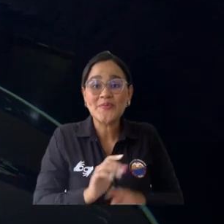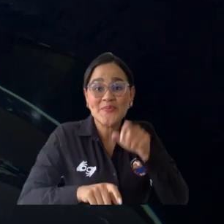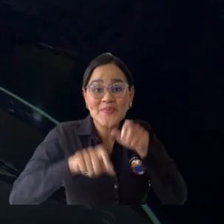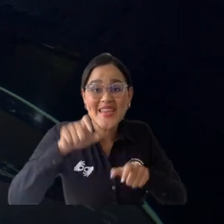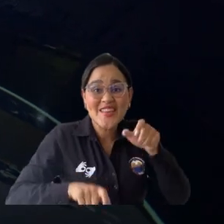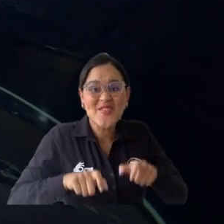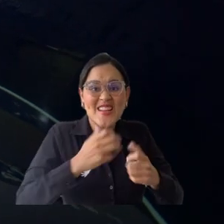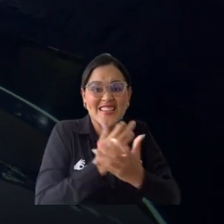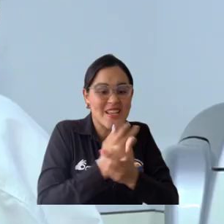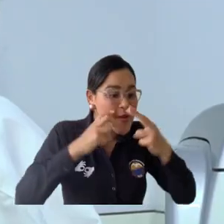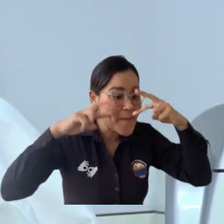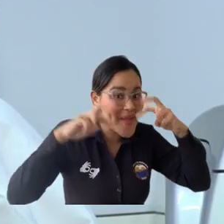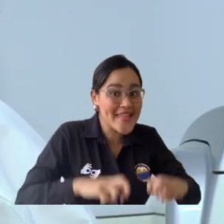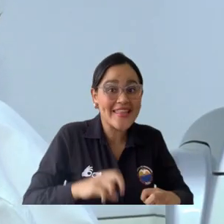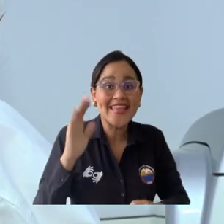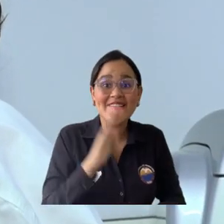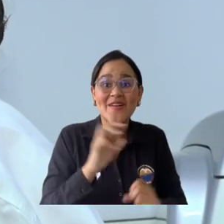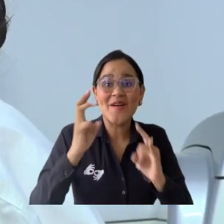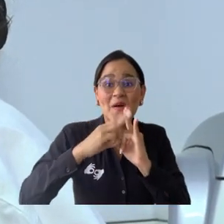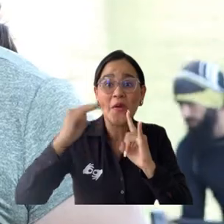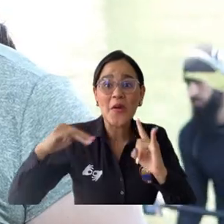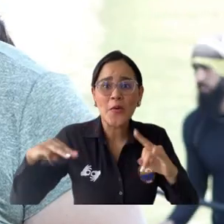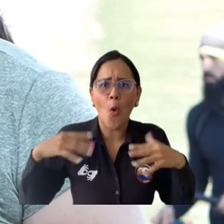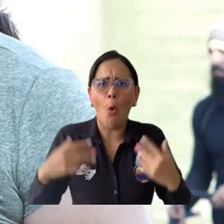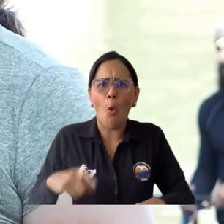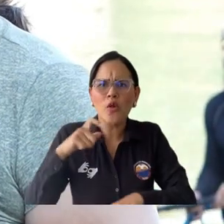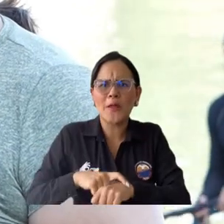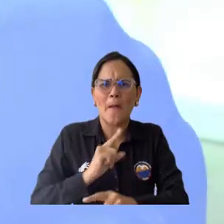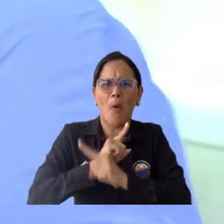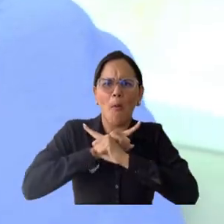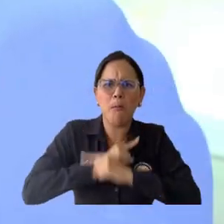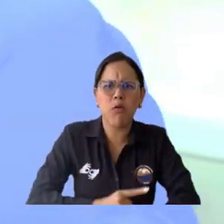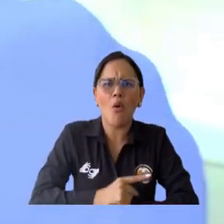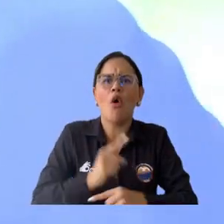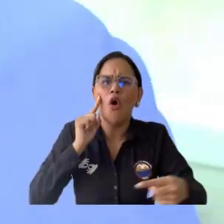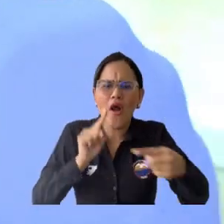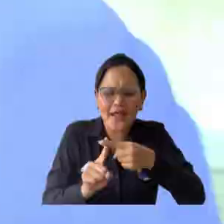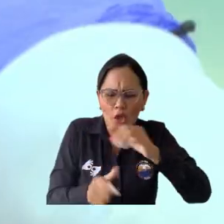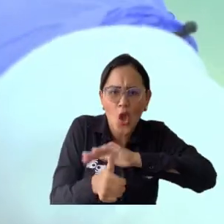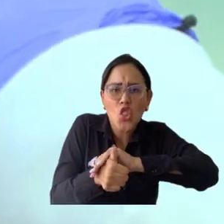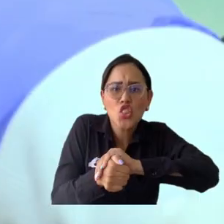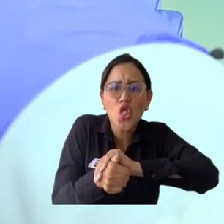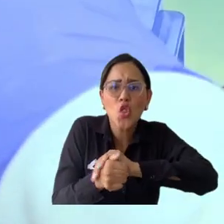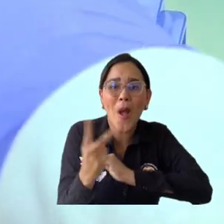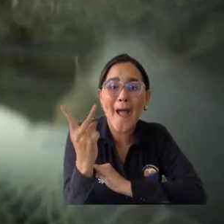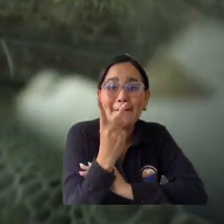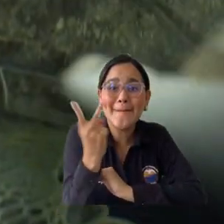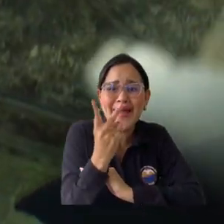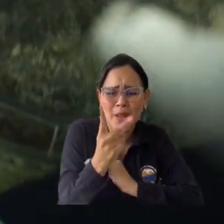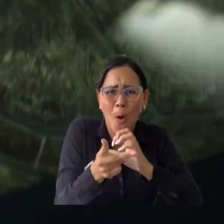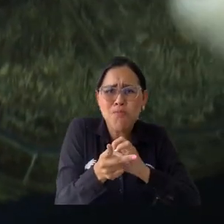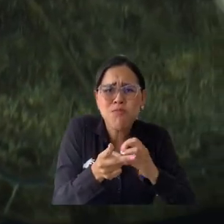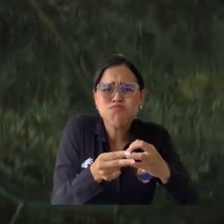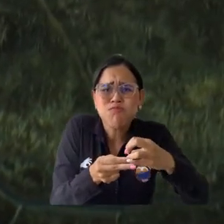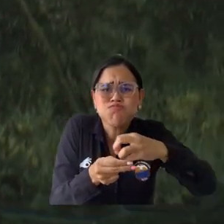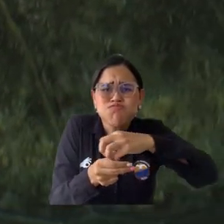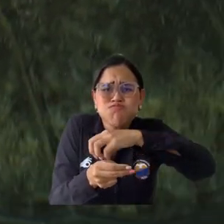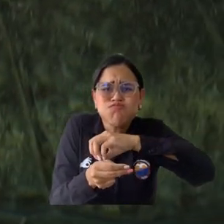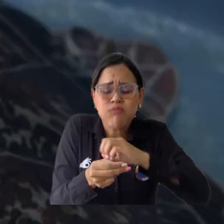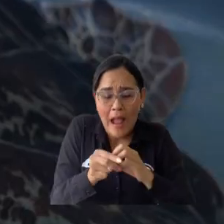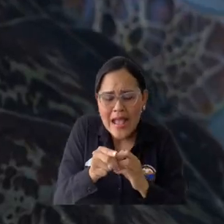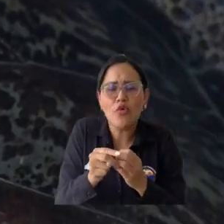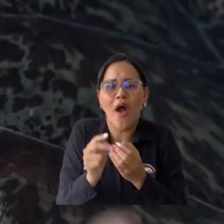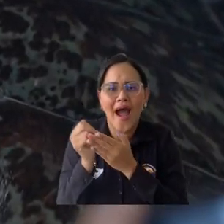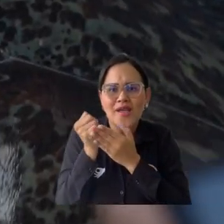Científicas de la Universidad del Magdalena crearon en tiempo récord la primera posible cura a la fibropapilomatosis en tortugas verdes, una